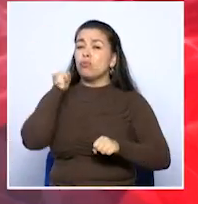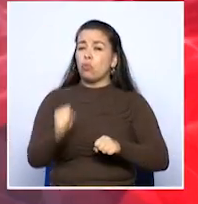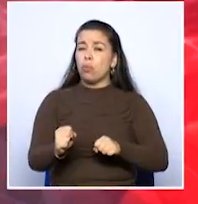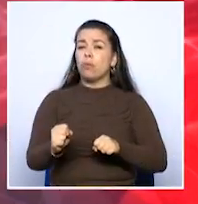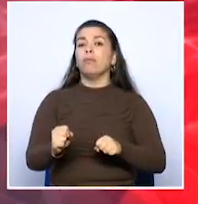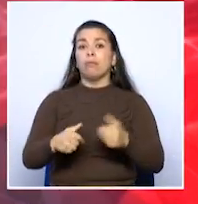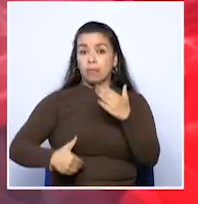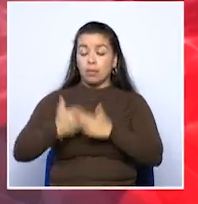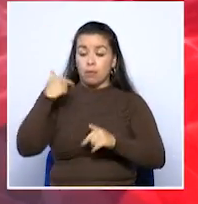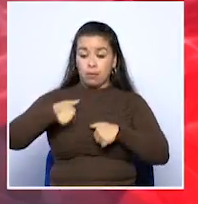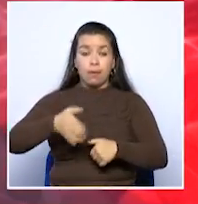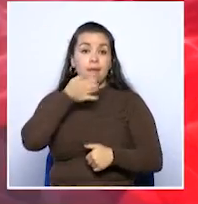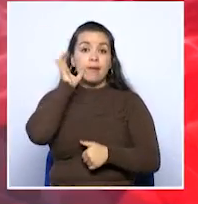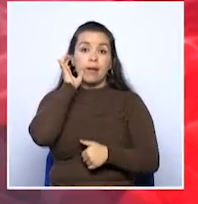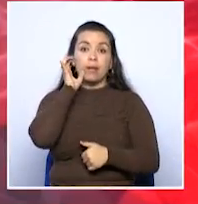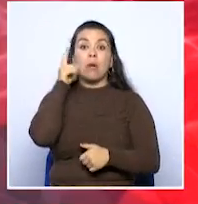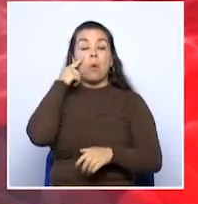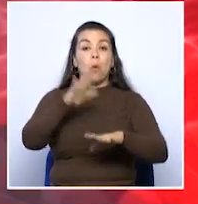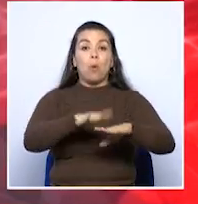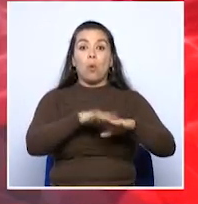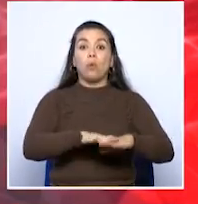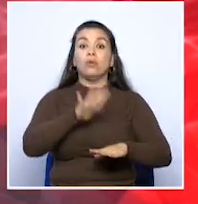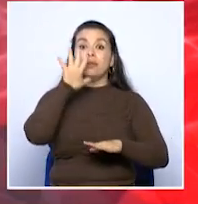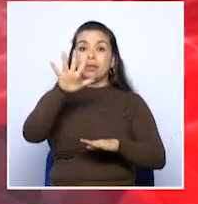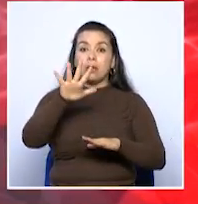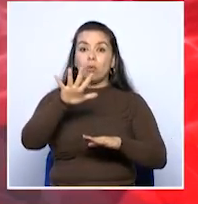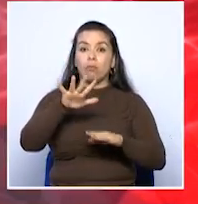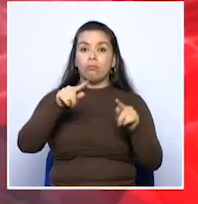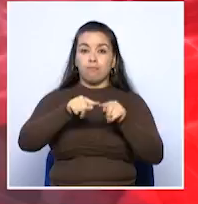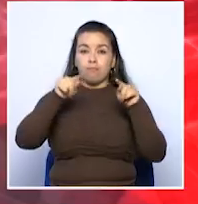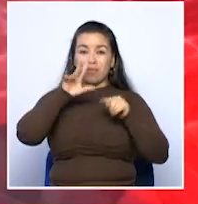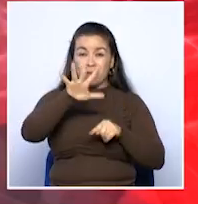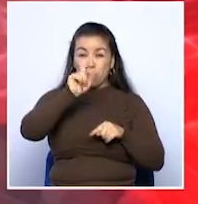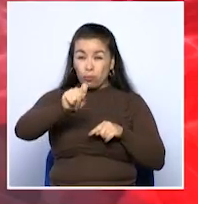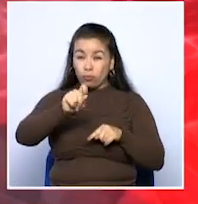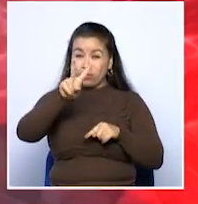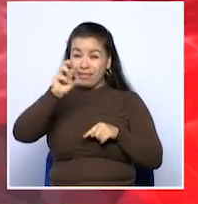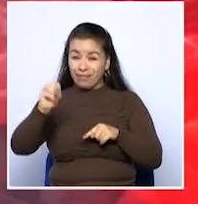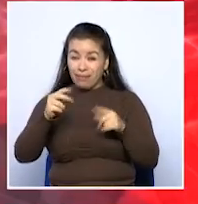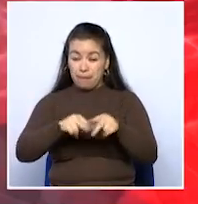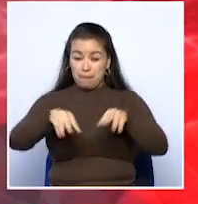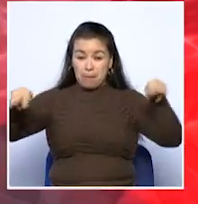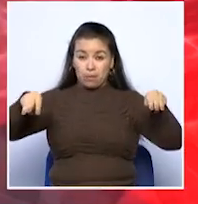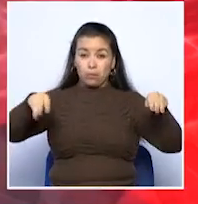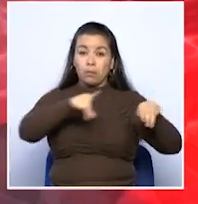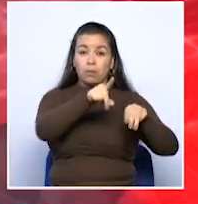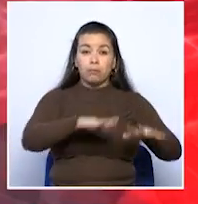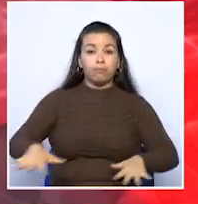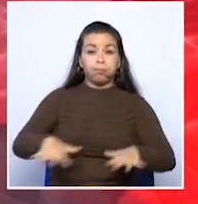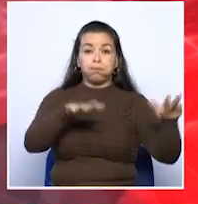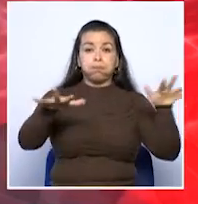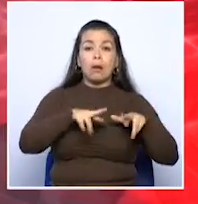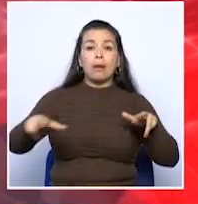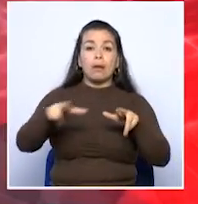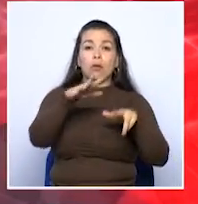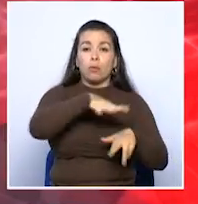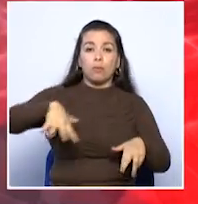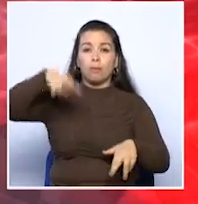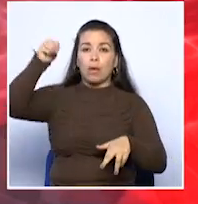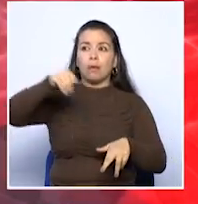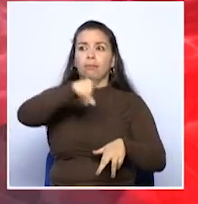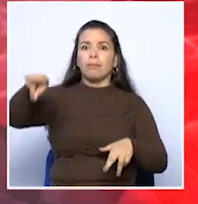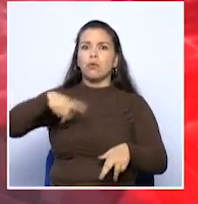departamento de Caldas. En 5.70 metros se encuentra el nivel del río Magdalena en la Dorada Caldas, lo que tiene en alerta roja al puerto